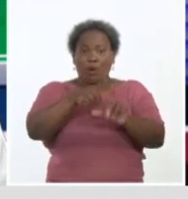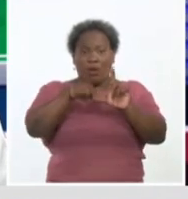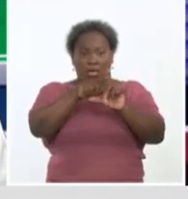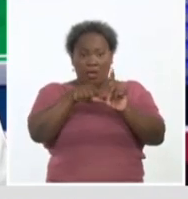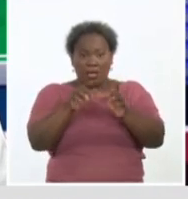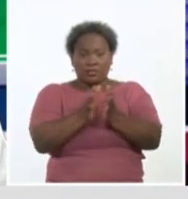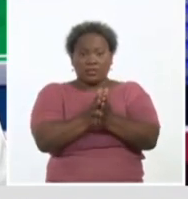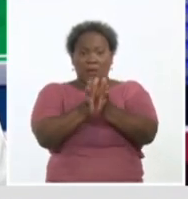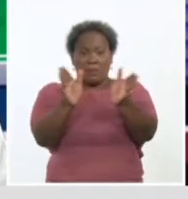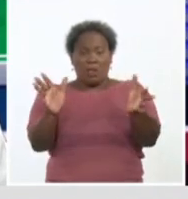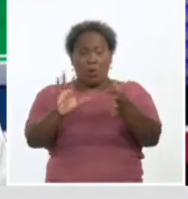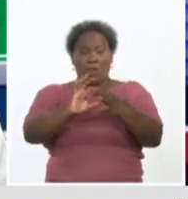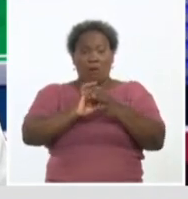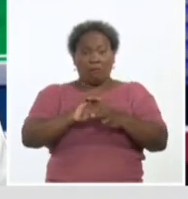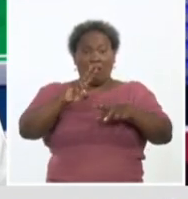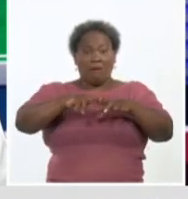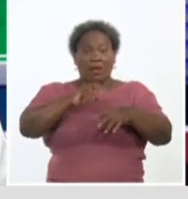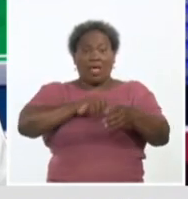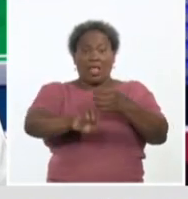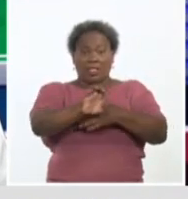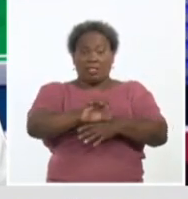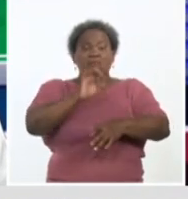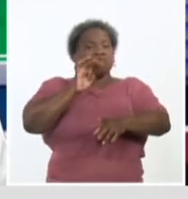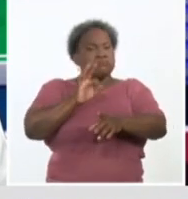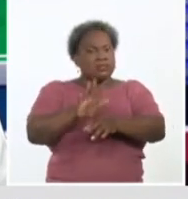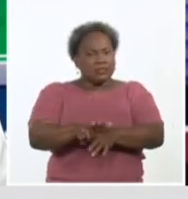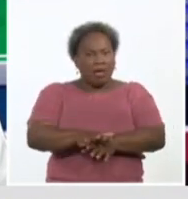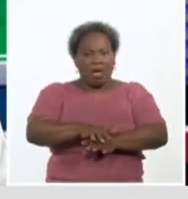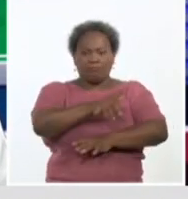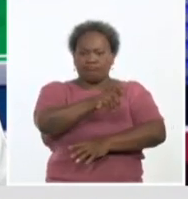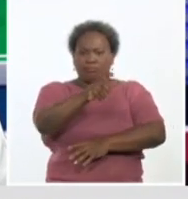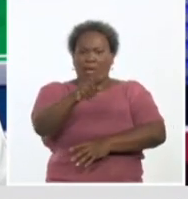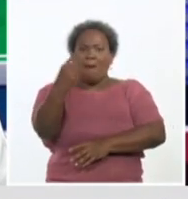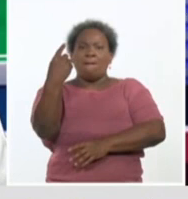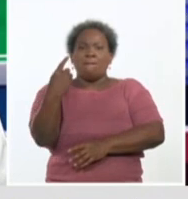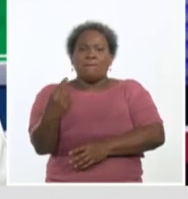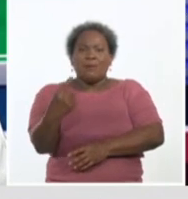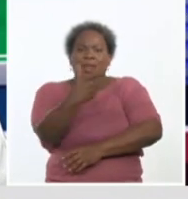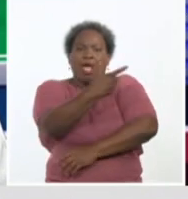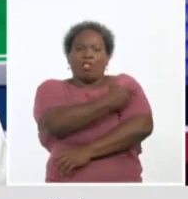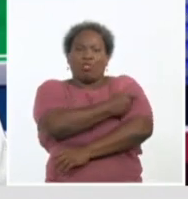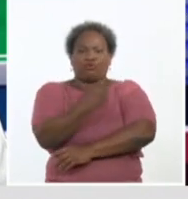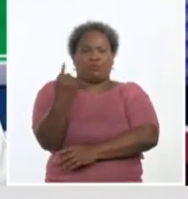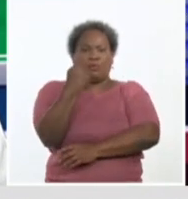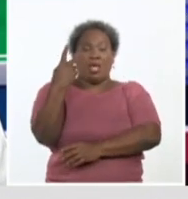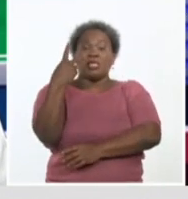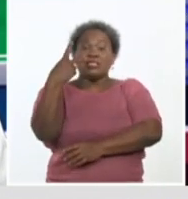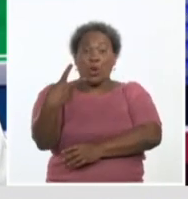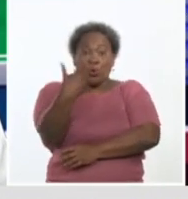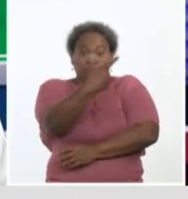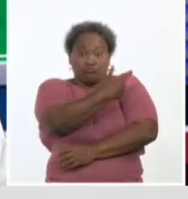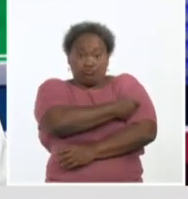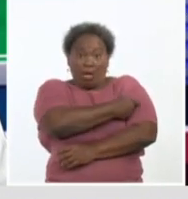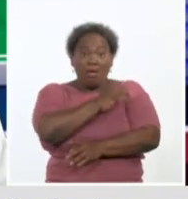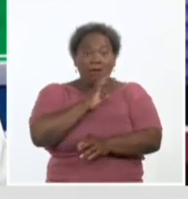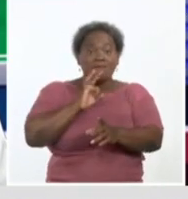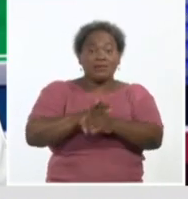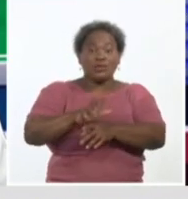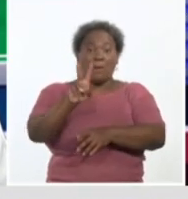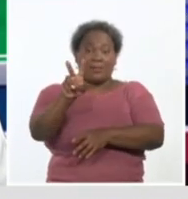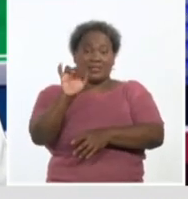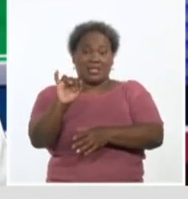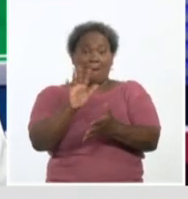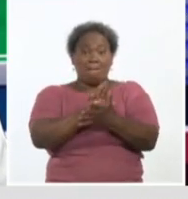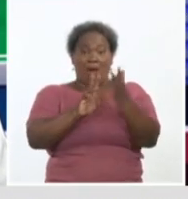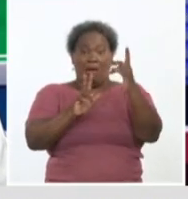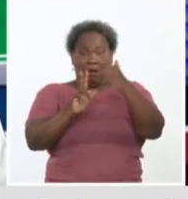Miguel, Guanabacoa y Habana del Este. Comenzaron su primera dosis. Ya la segunda dosis inició el día 26 de mayo